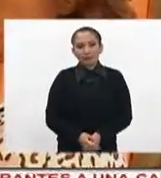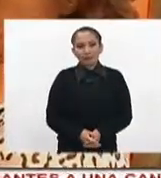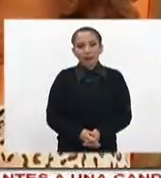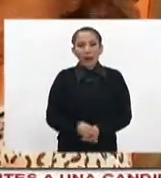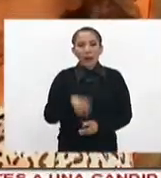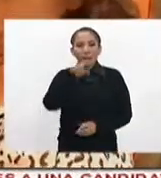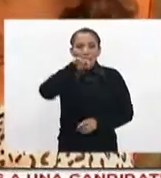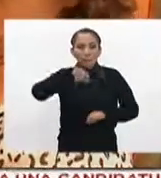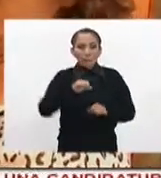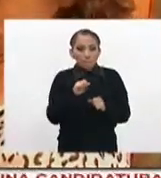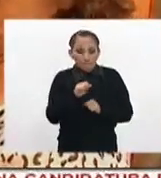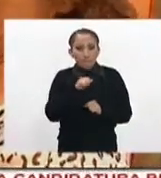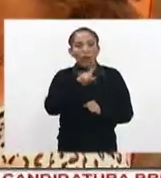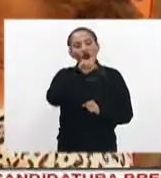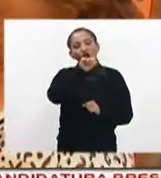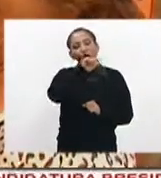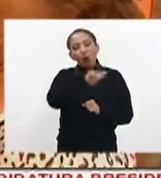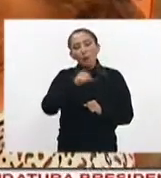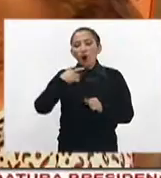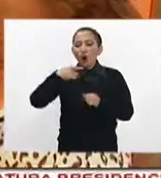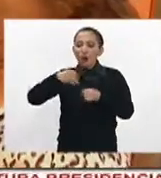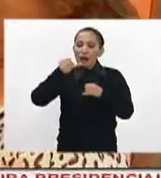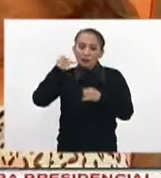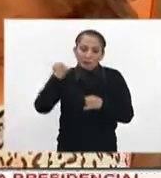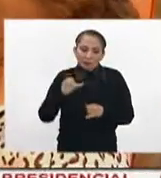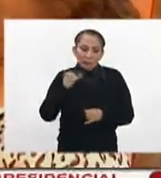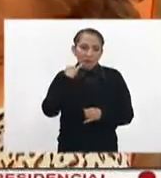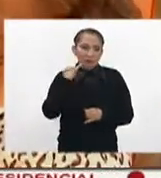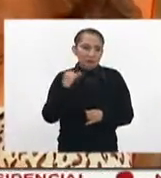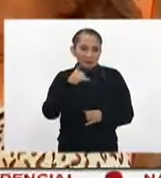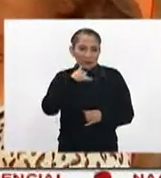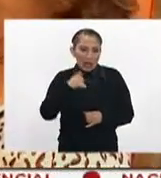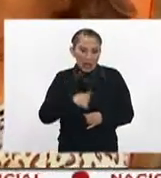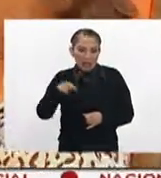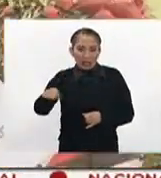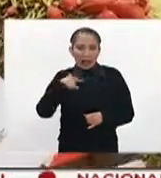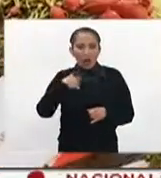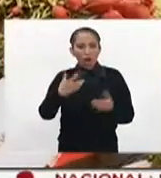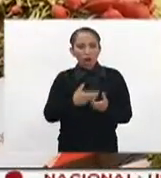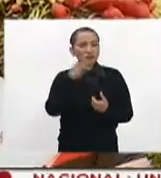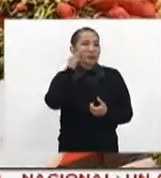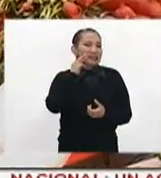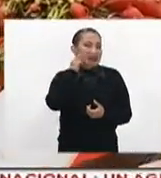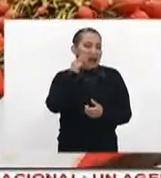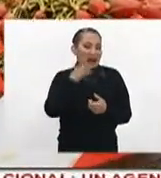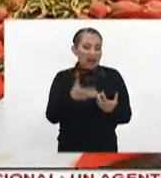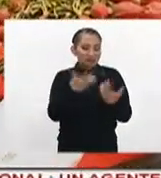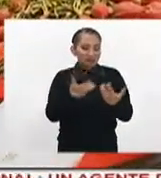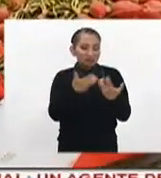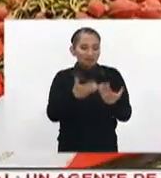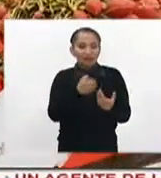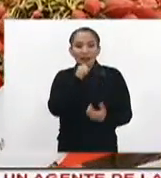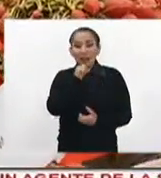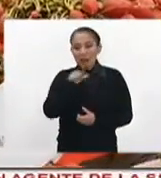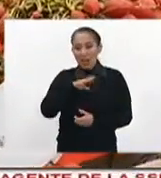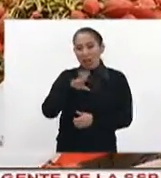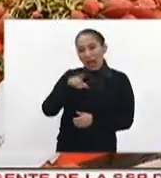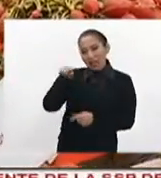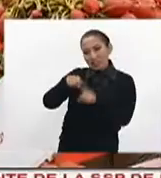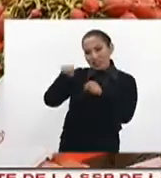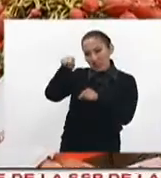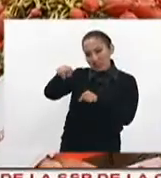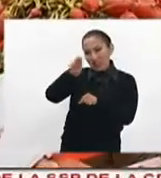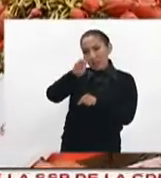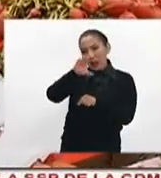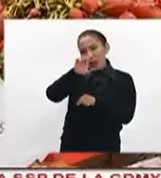pavo, el lomo adobado y el espagueti con ensalada de manzana. Pues aquí encontramos todo,